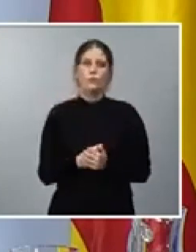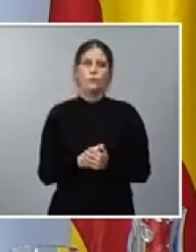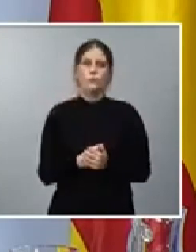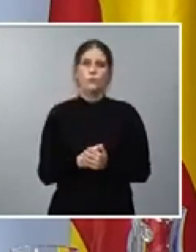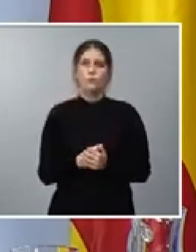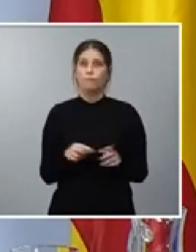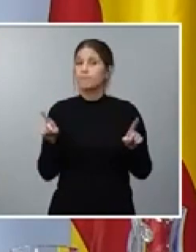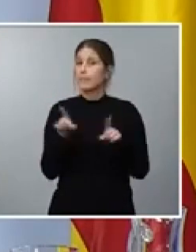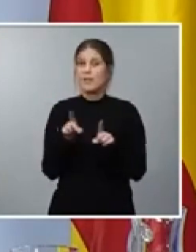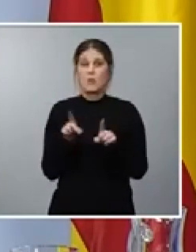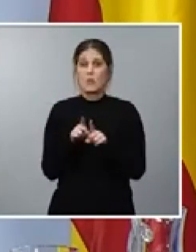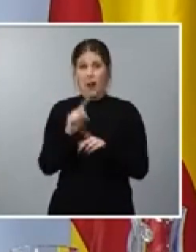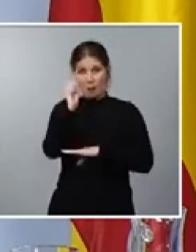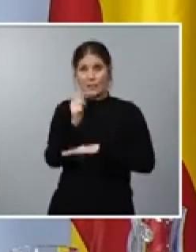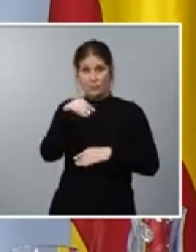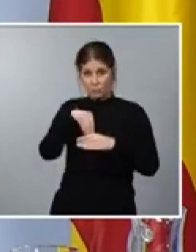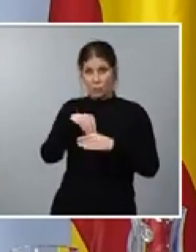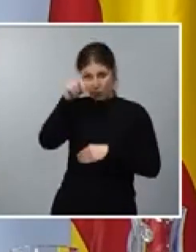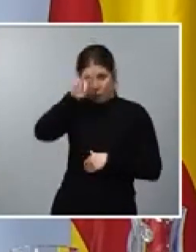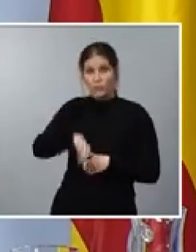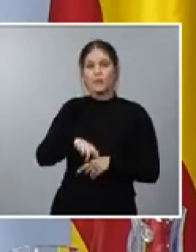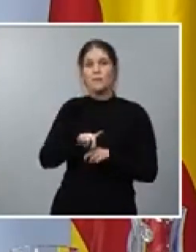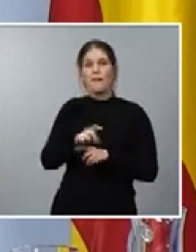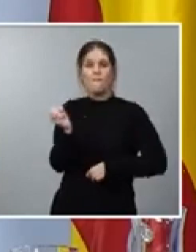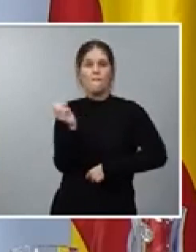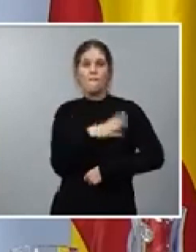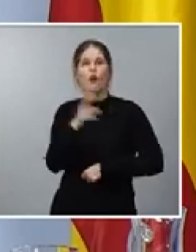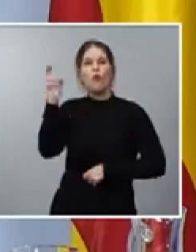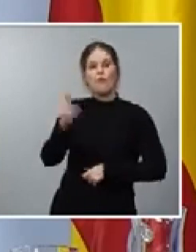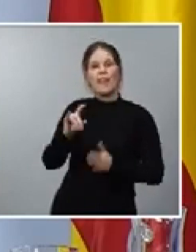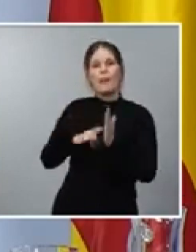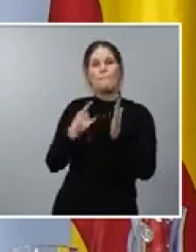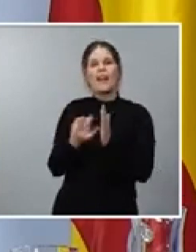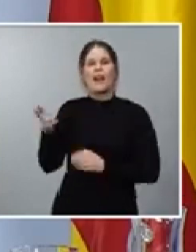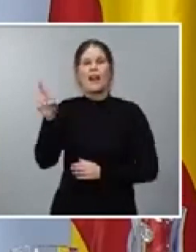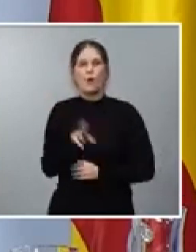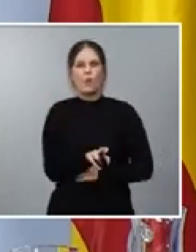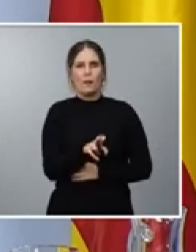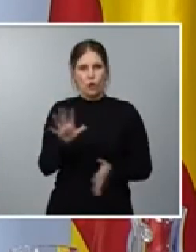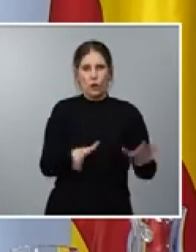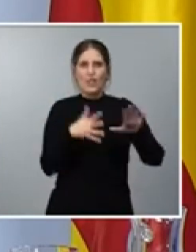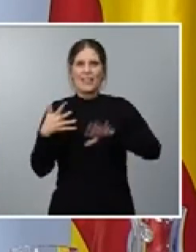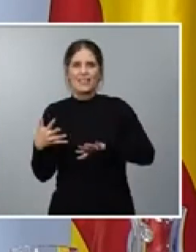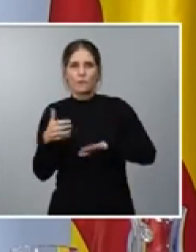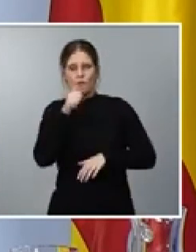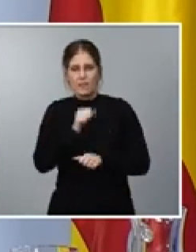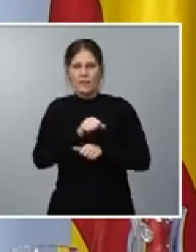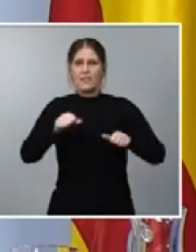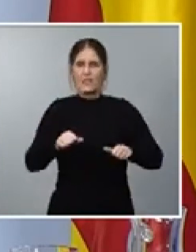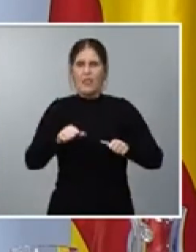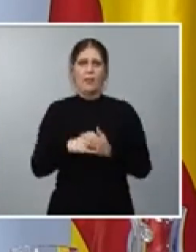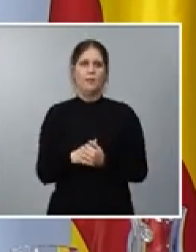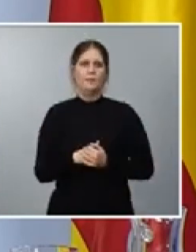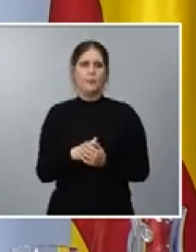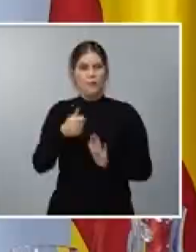Igualmente, este presupuesto incluye los fondos procedentes del Plan de Recuperación, Transformación y Resiliencia, el mayor